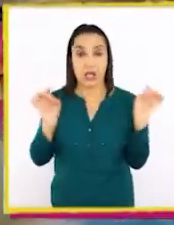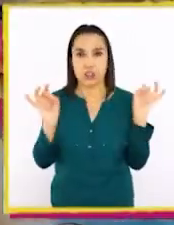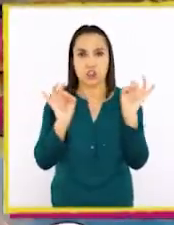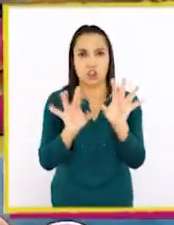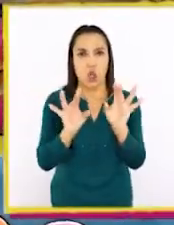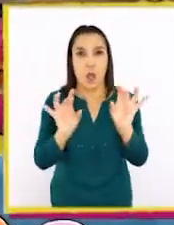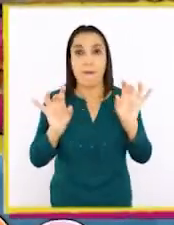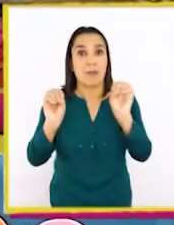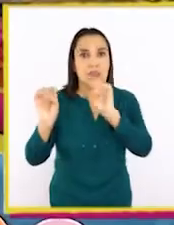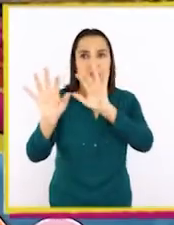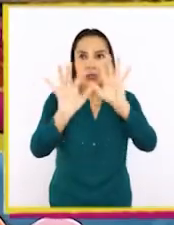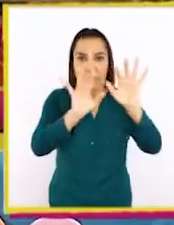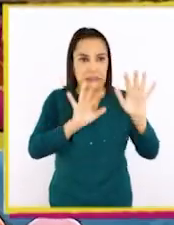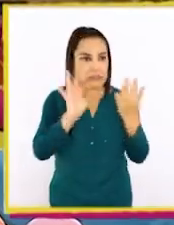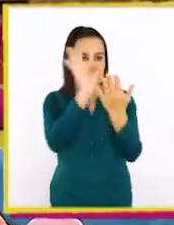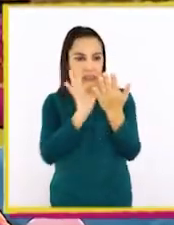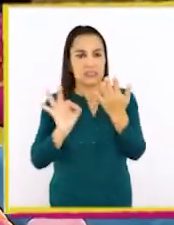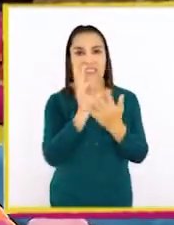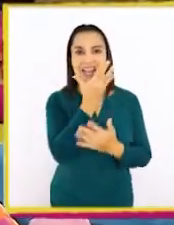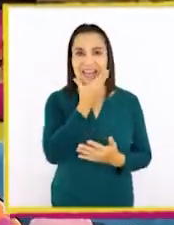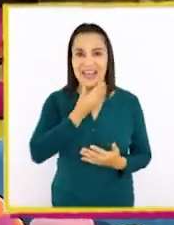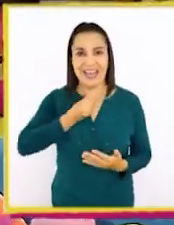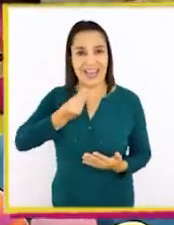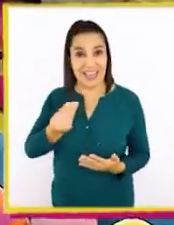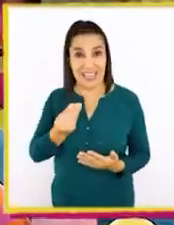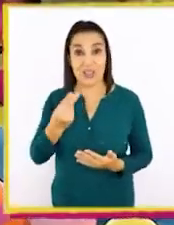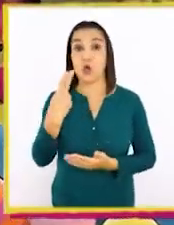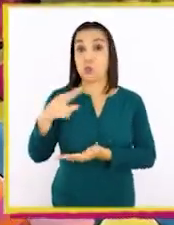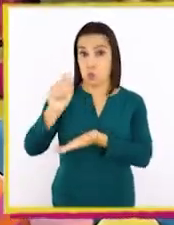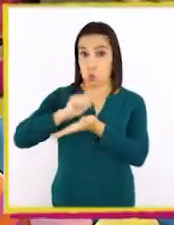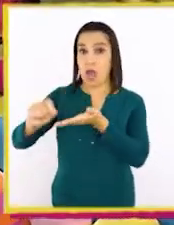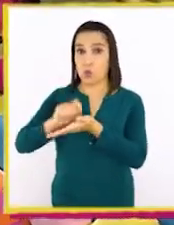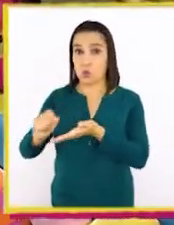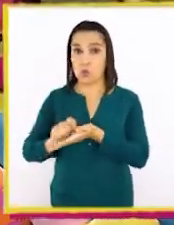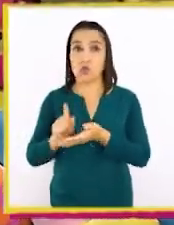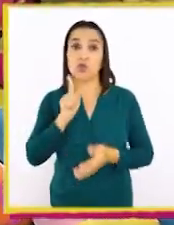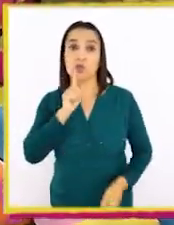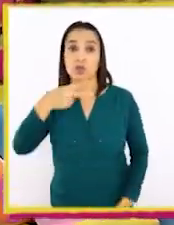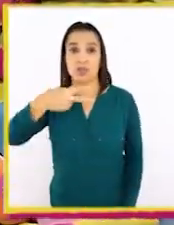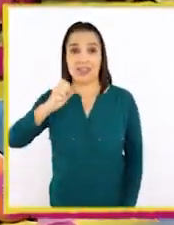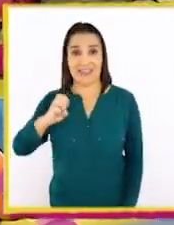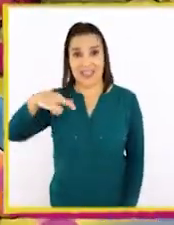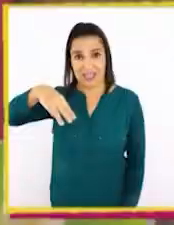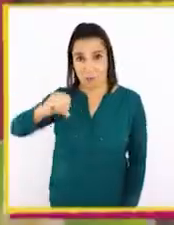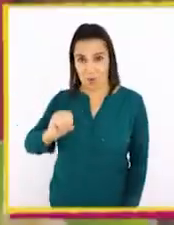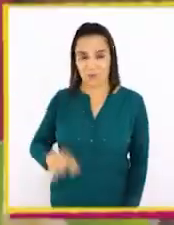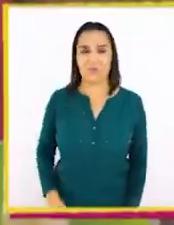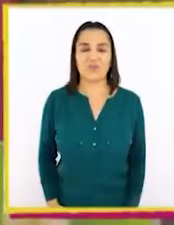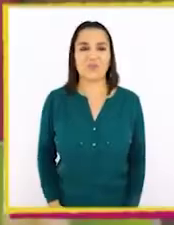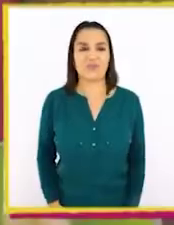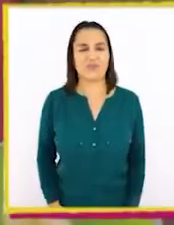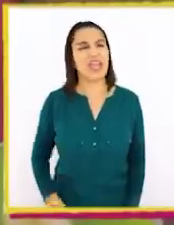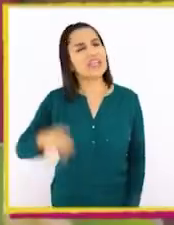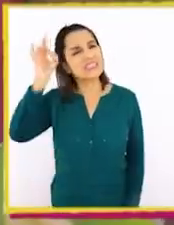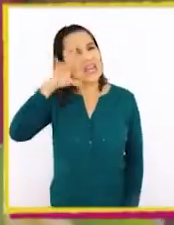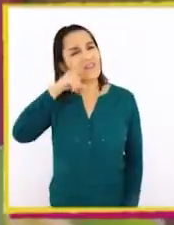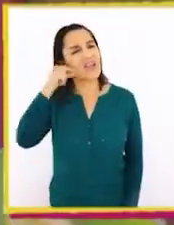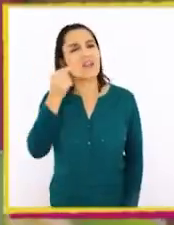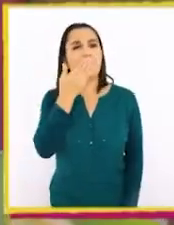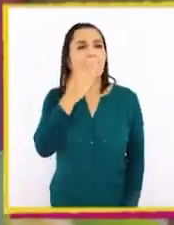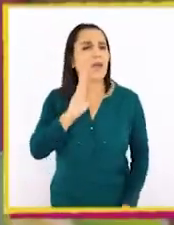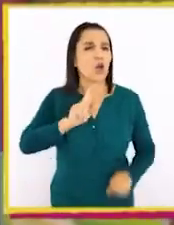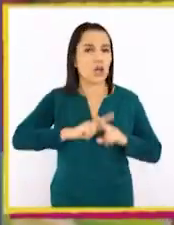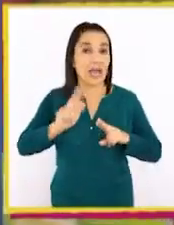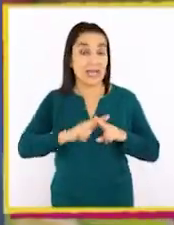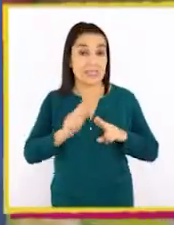misterioso y tiene dibujos muy lindos, que hizo su autor Temo Logos. ¿Sabes, Aref? Creo que lo mejor que puedes